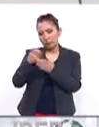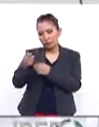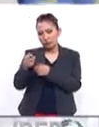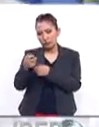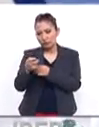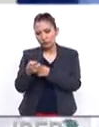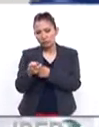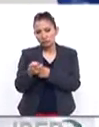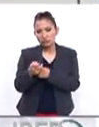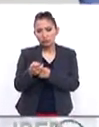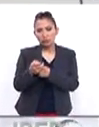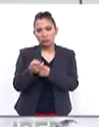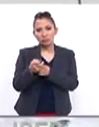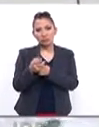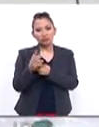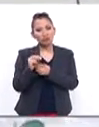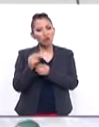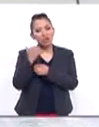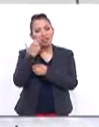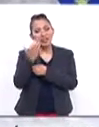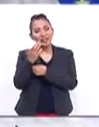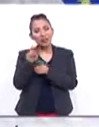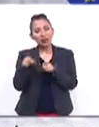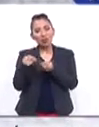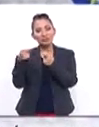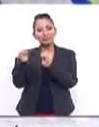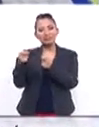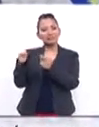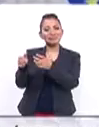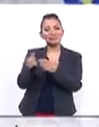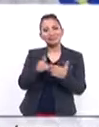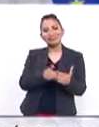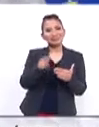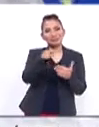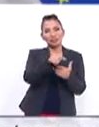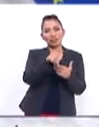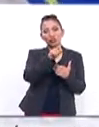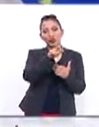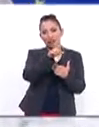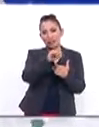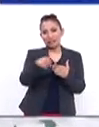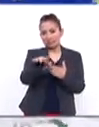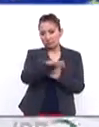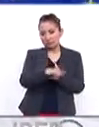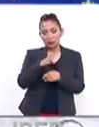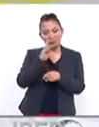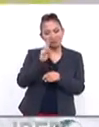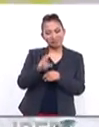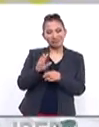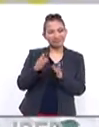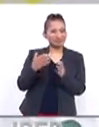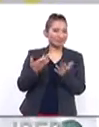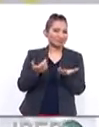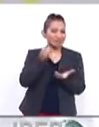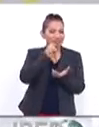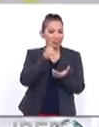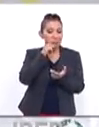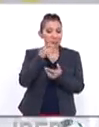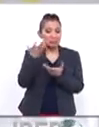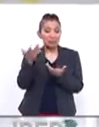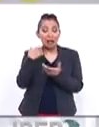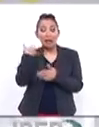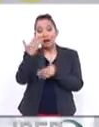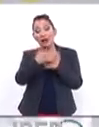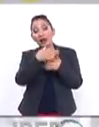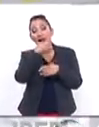que no quisieron entregar el poder, los Tóricos se sienten muy desgastados porque finalmente el llamar a